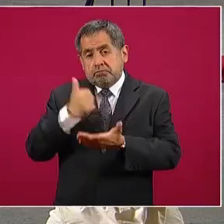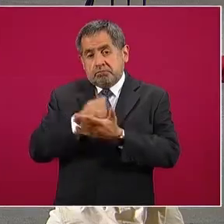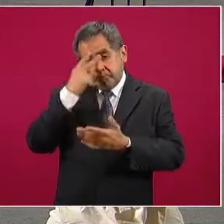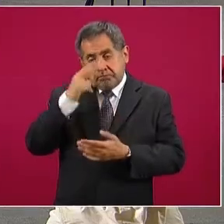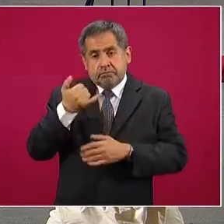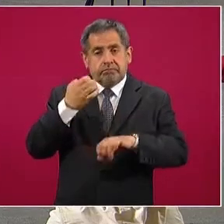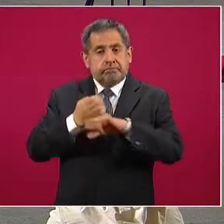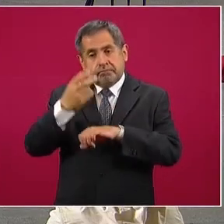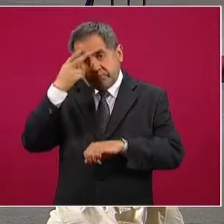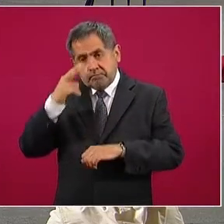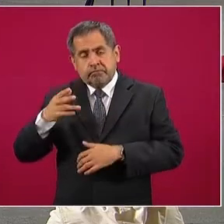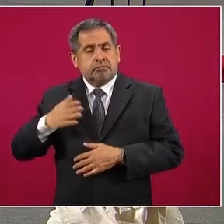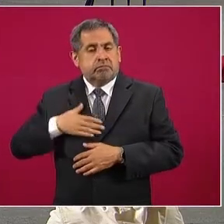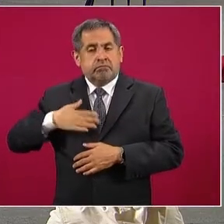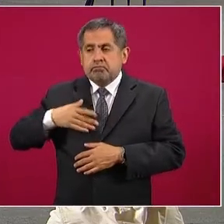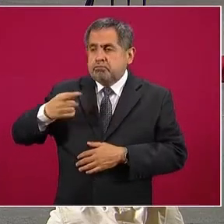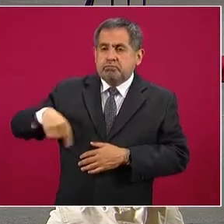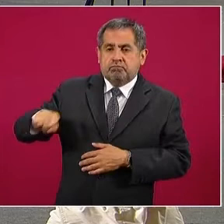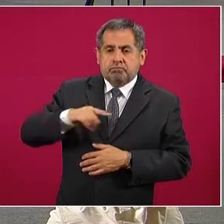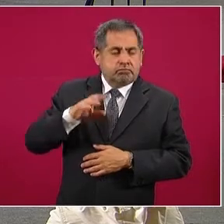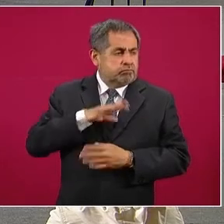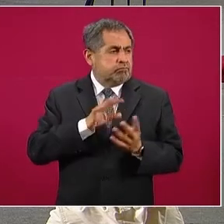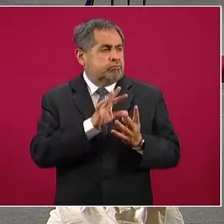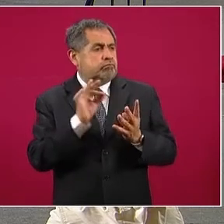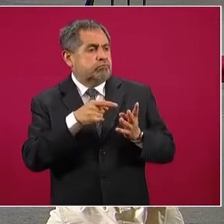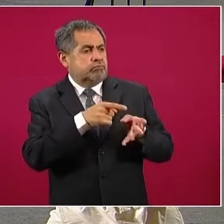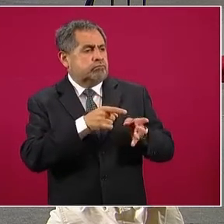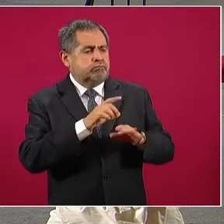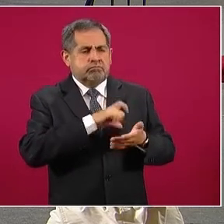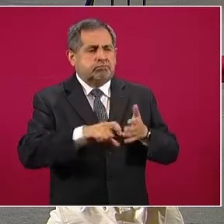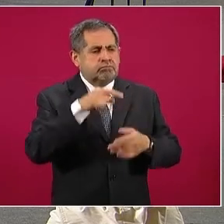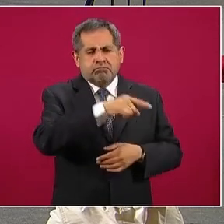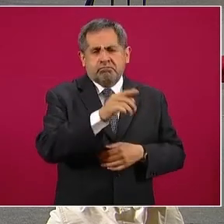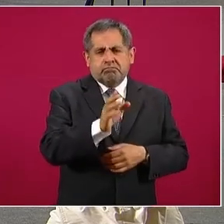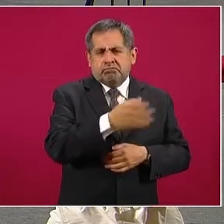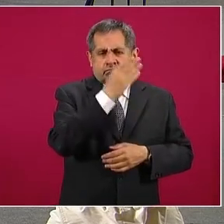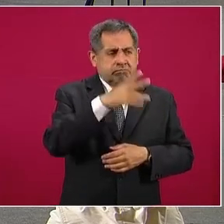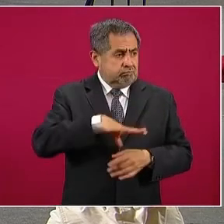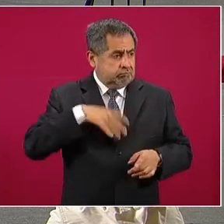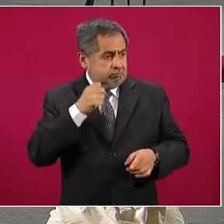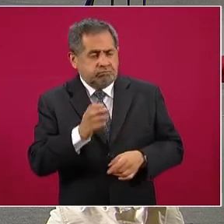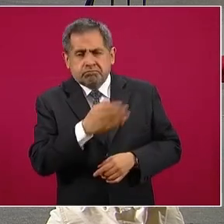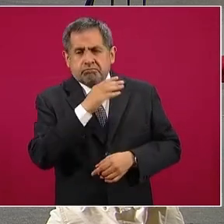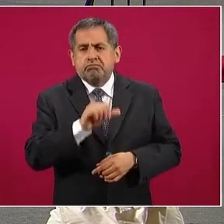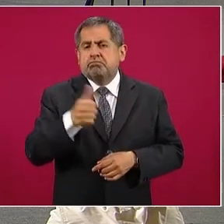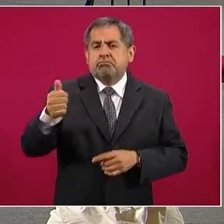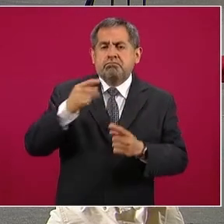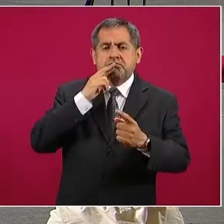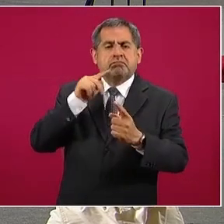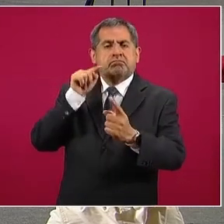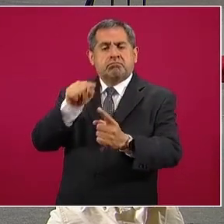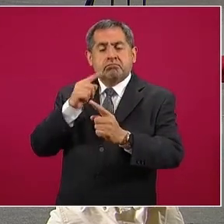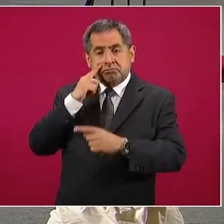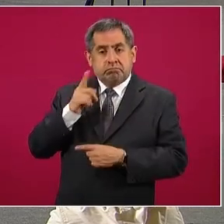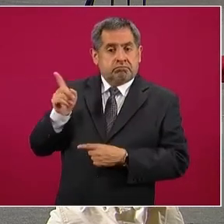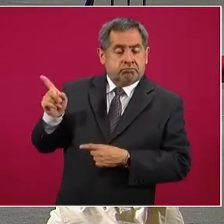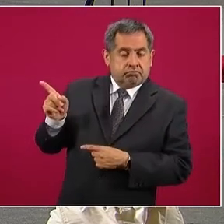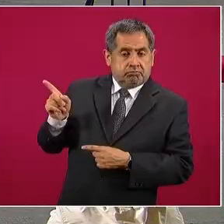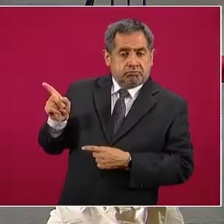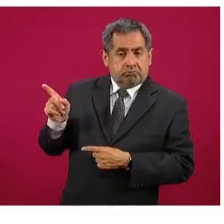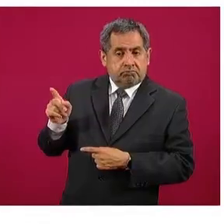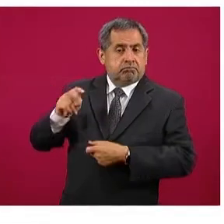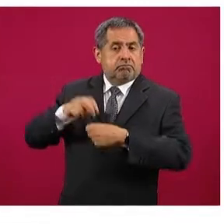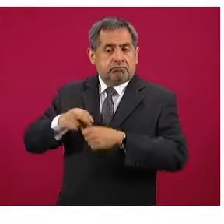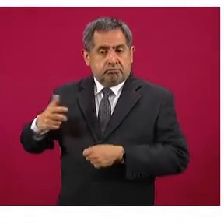Pero como consumidores tenemos opciones, no les compremos a esos que abusan. Gas Providencia, doctor Mora,